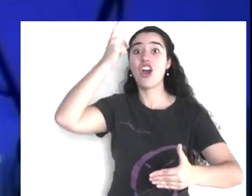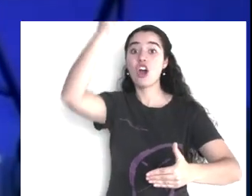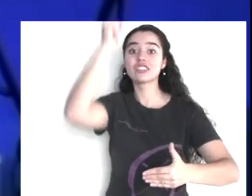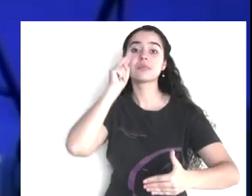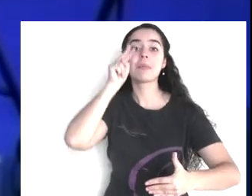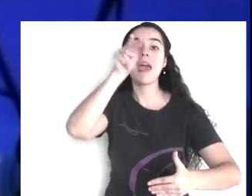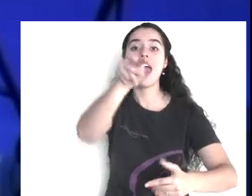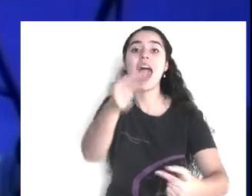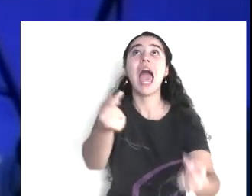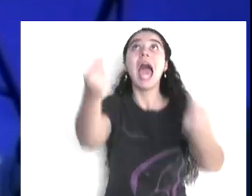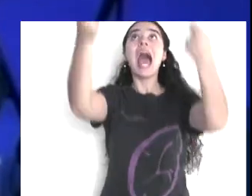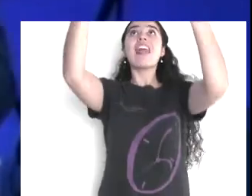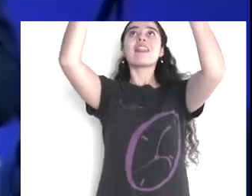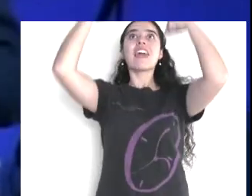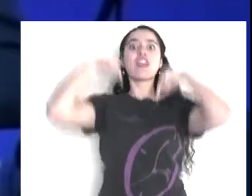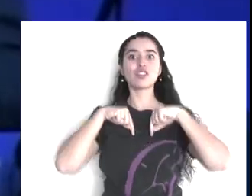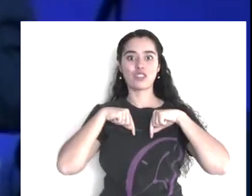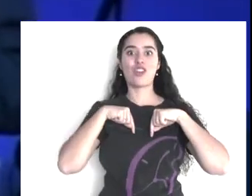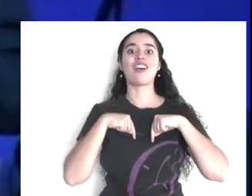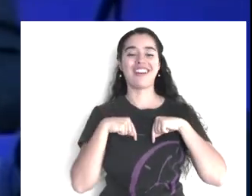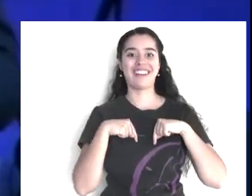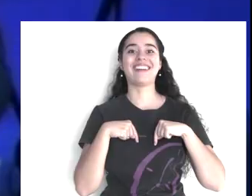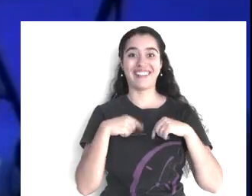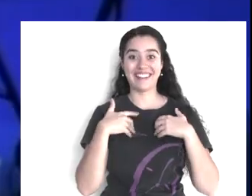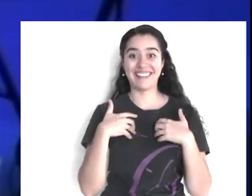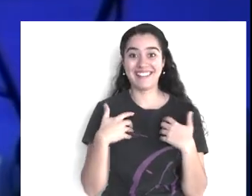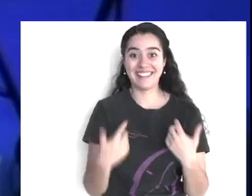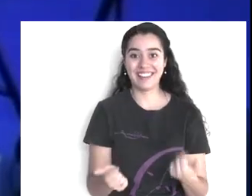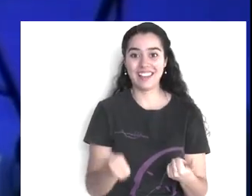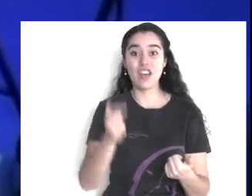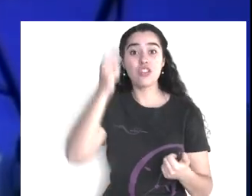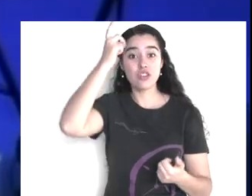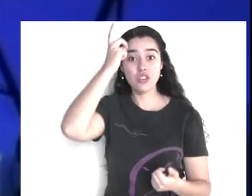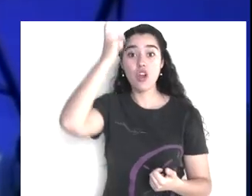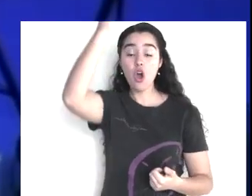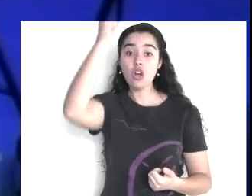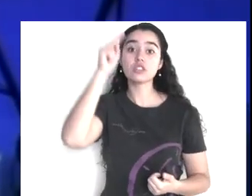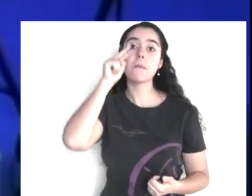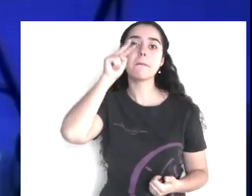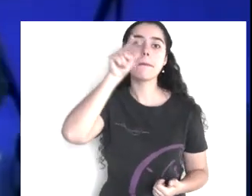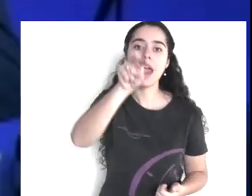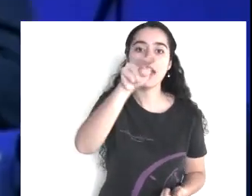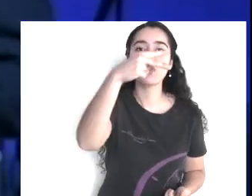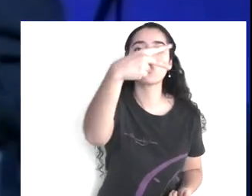la pura apariencia, lo externo, pero Jehová mira el corazón,